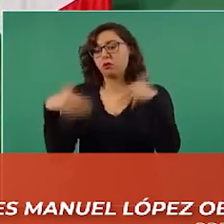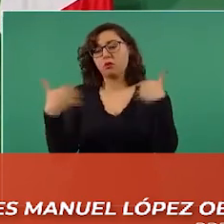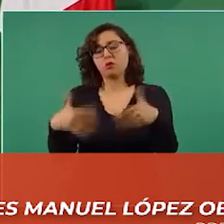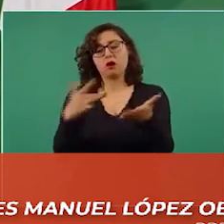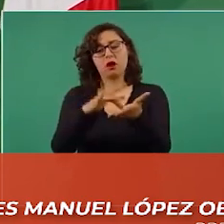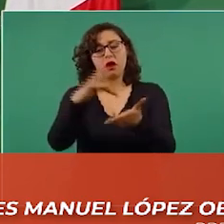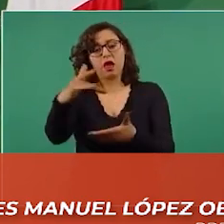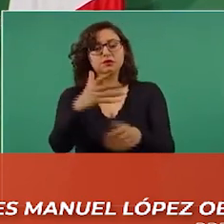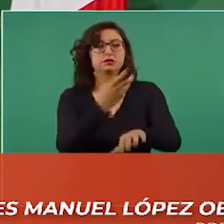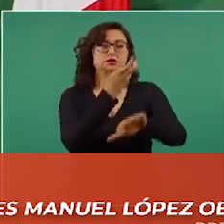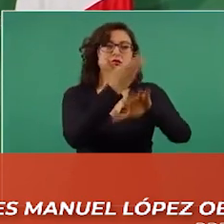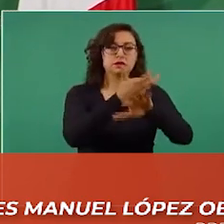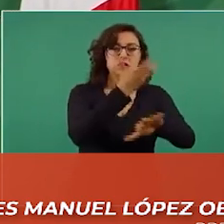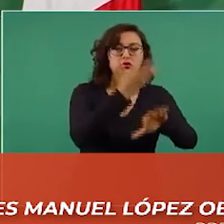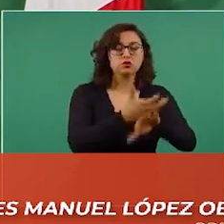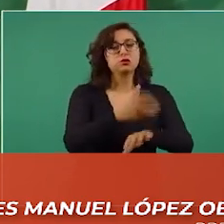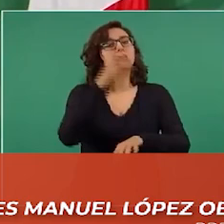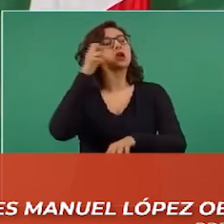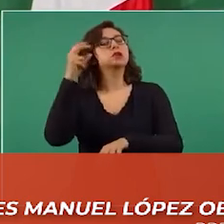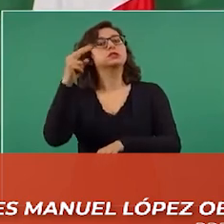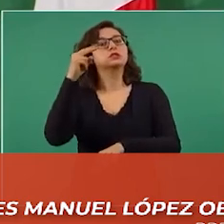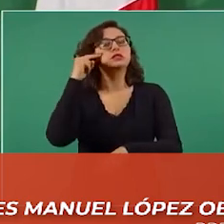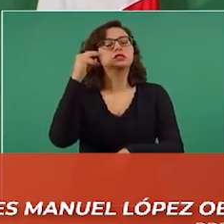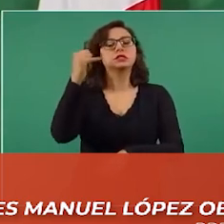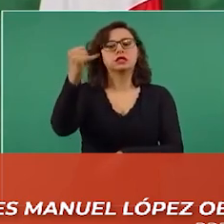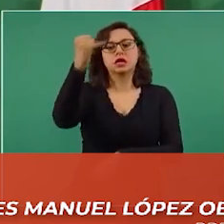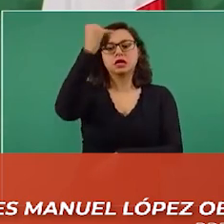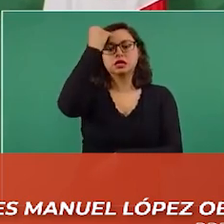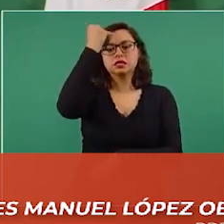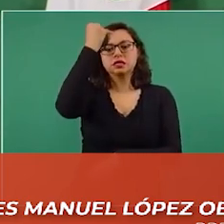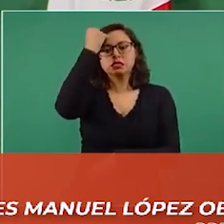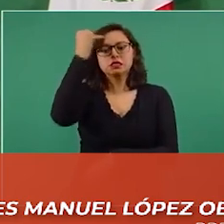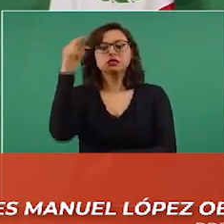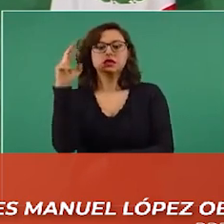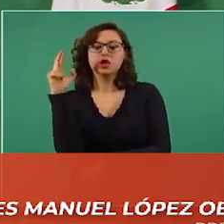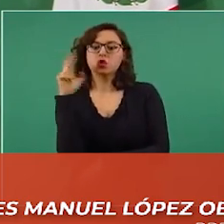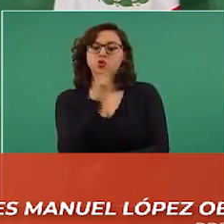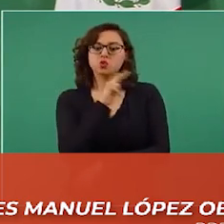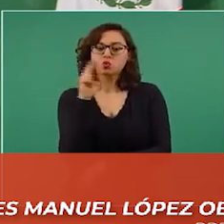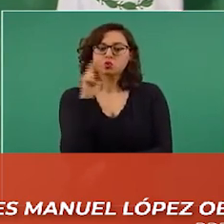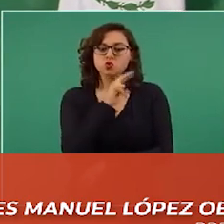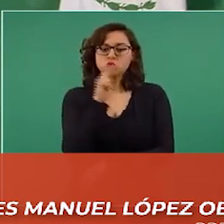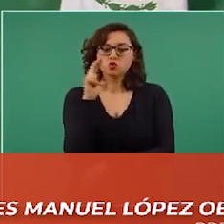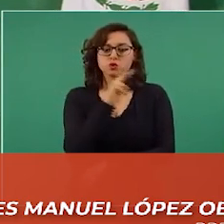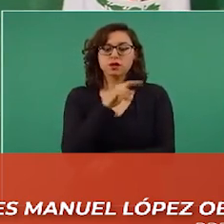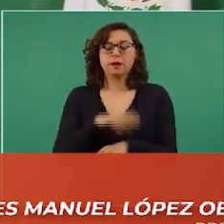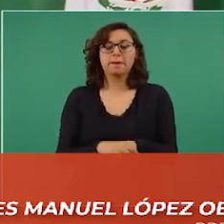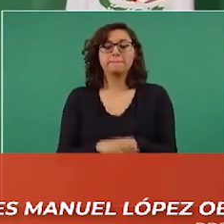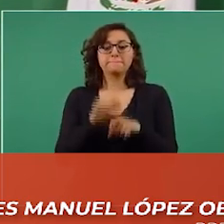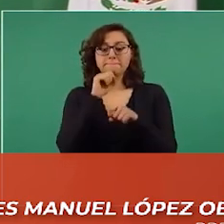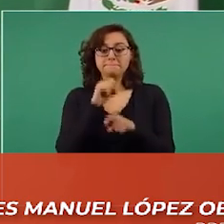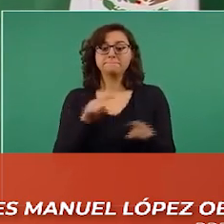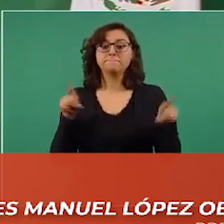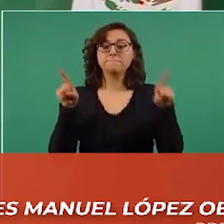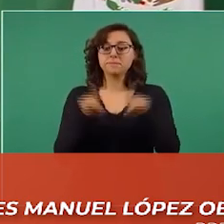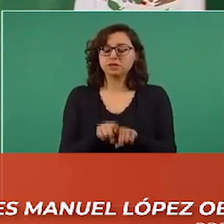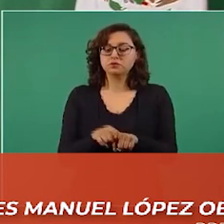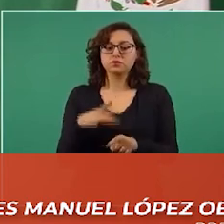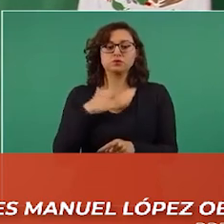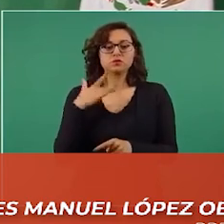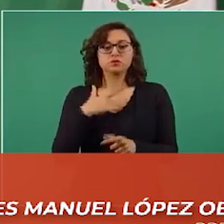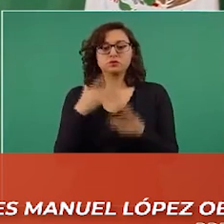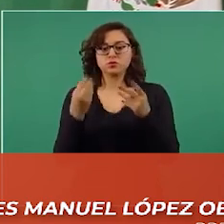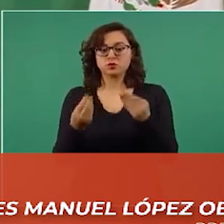de China de India de Rusia agradezco también la colaboración